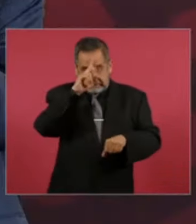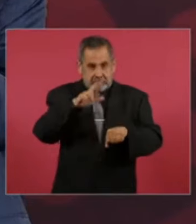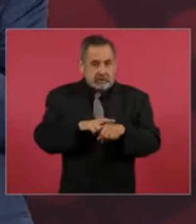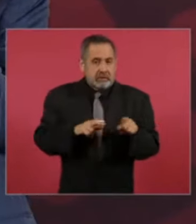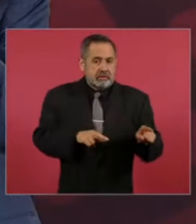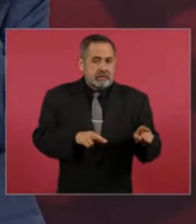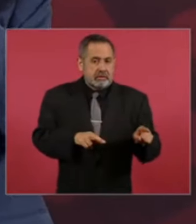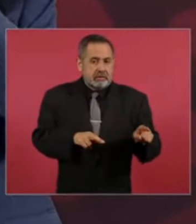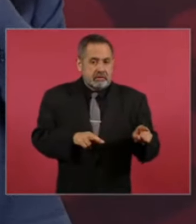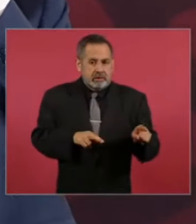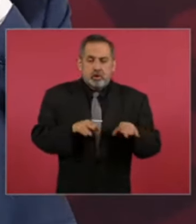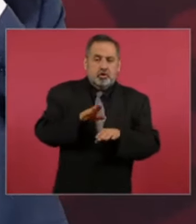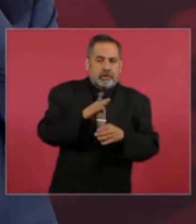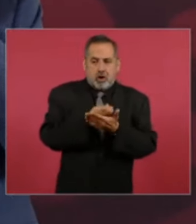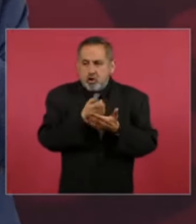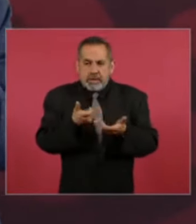económico